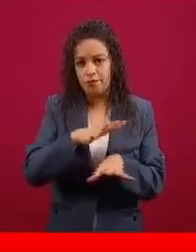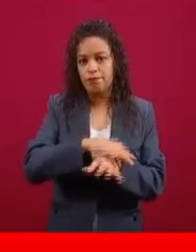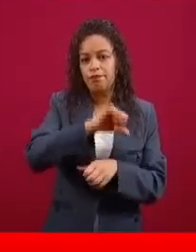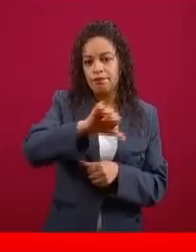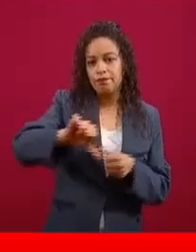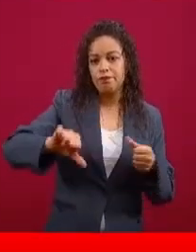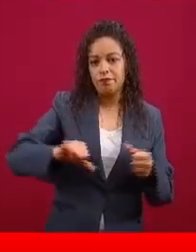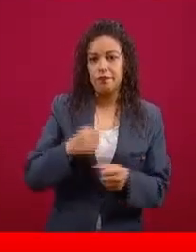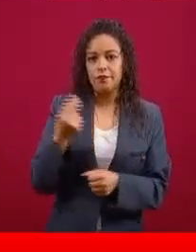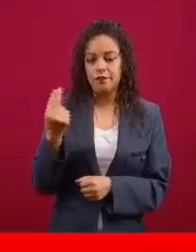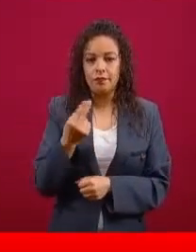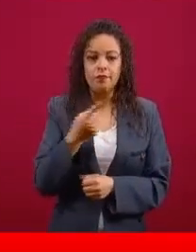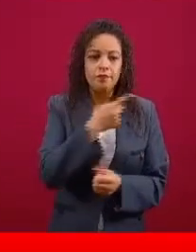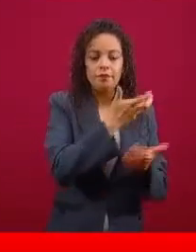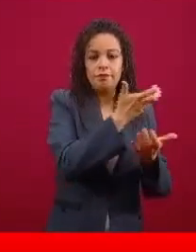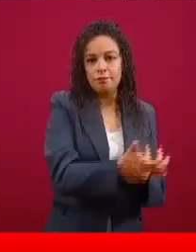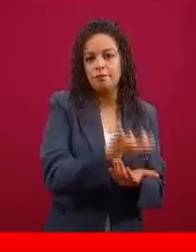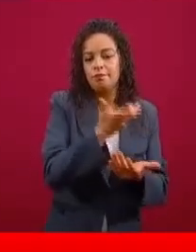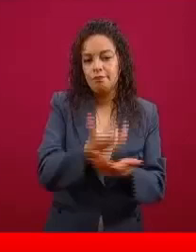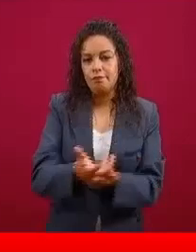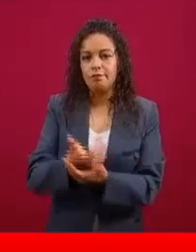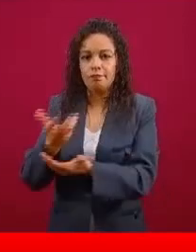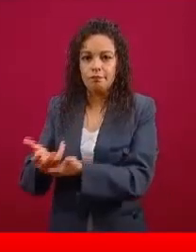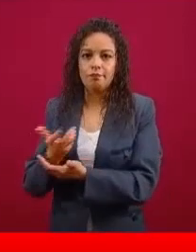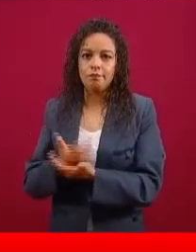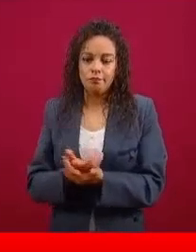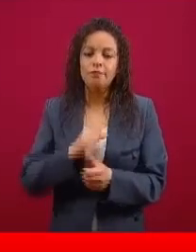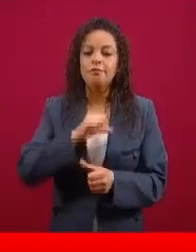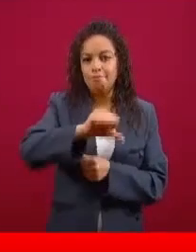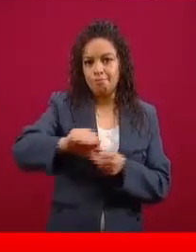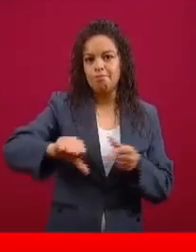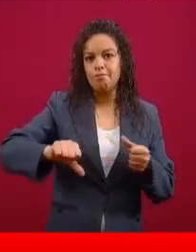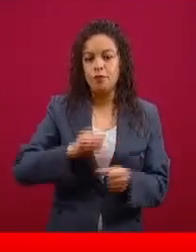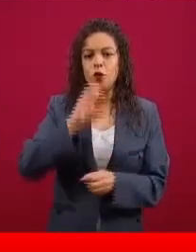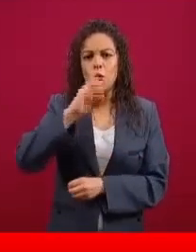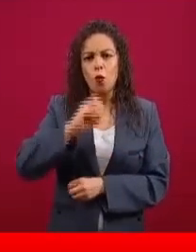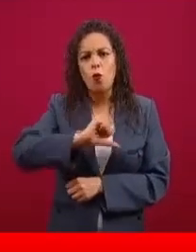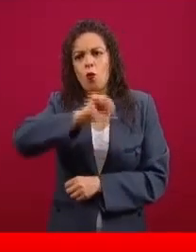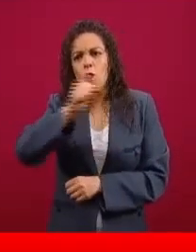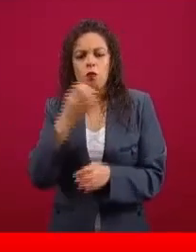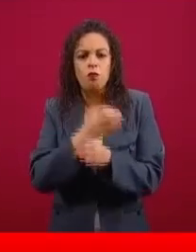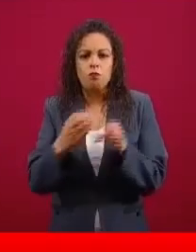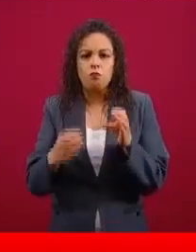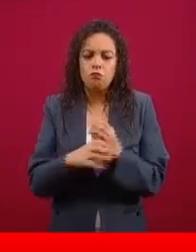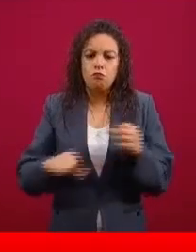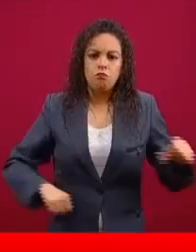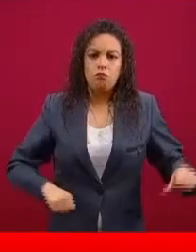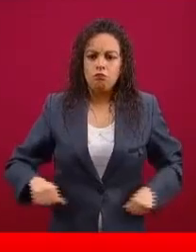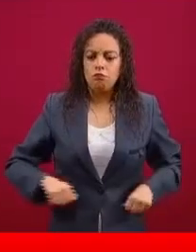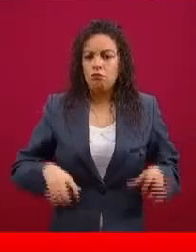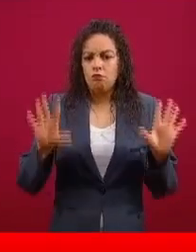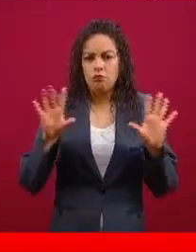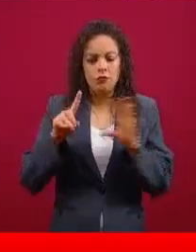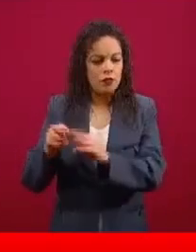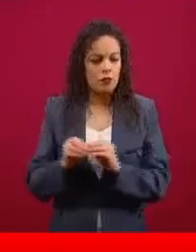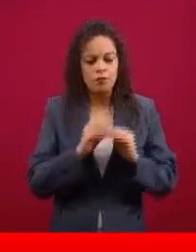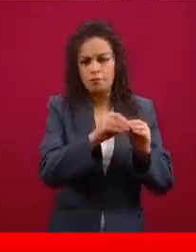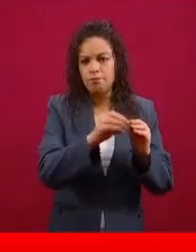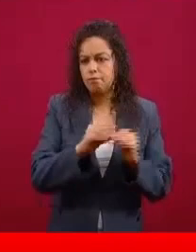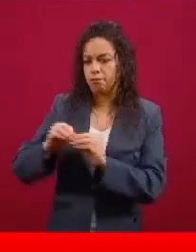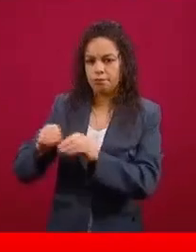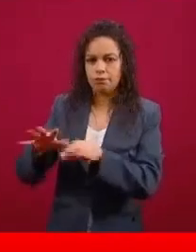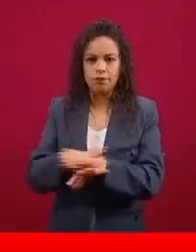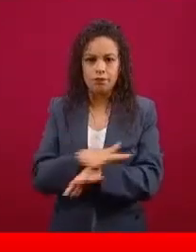algún descanso o destinarlos a otra actividad diferente, los efectivos desplegados.